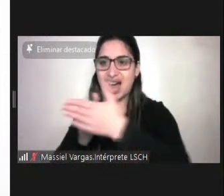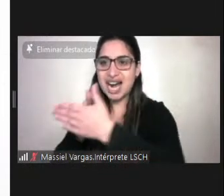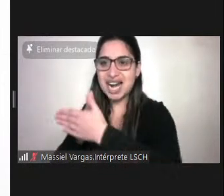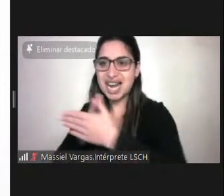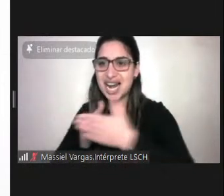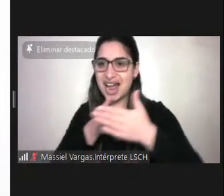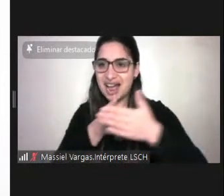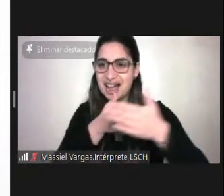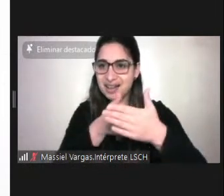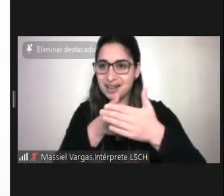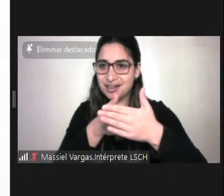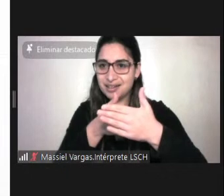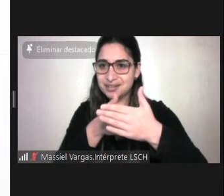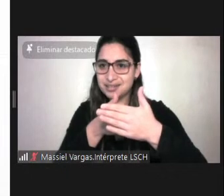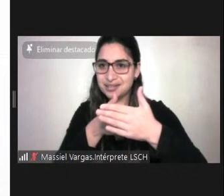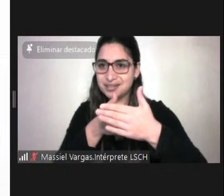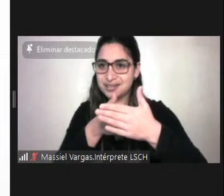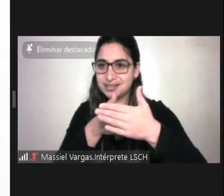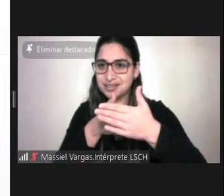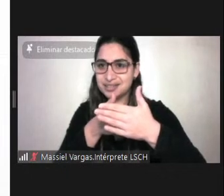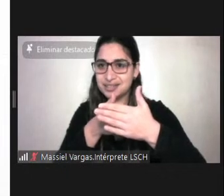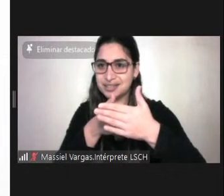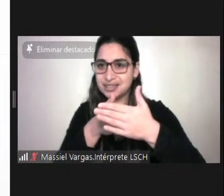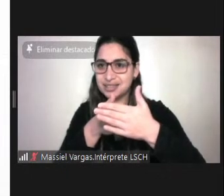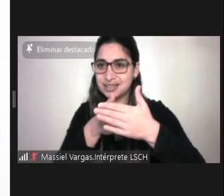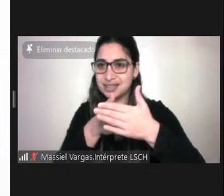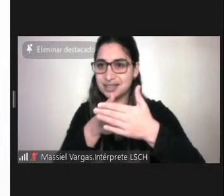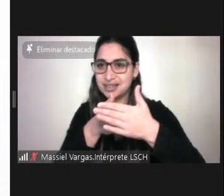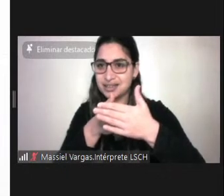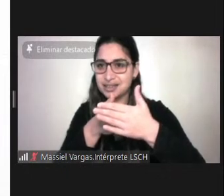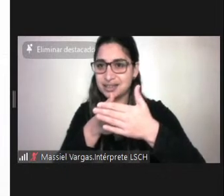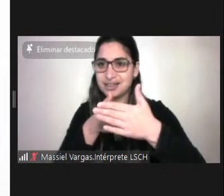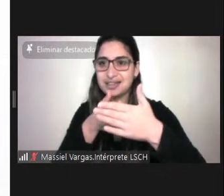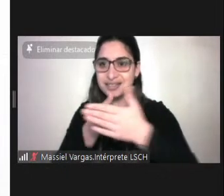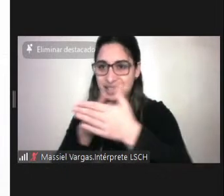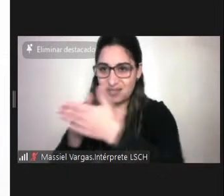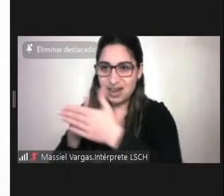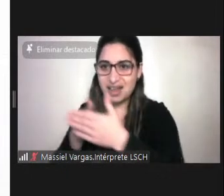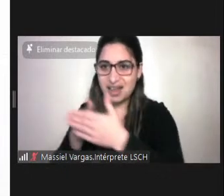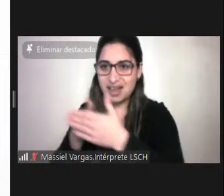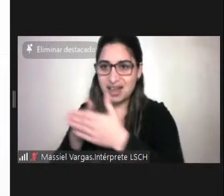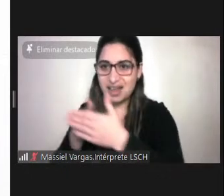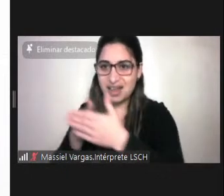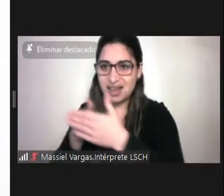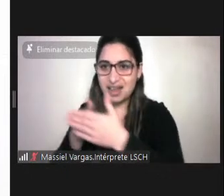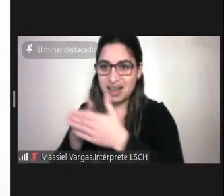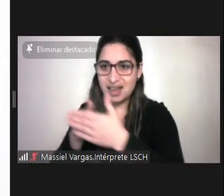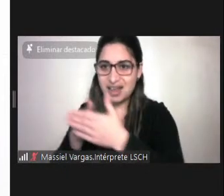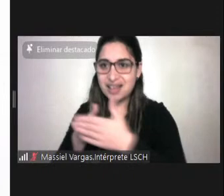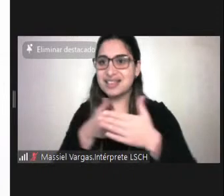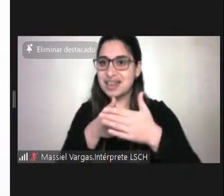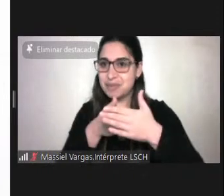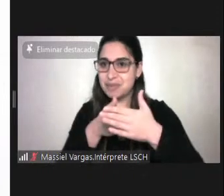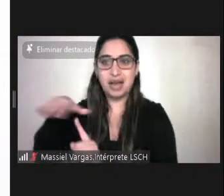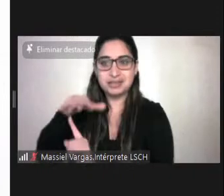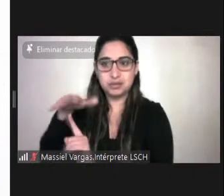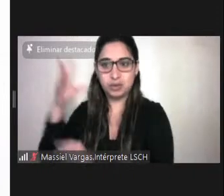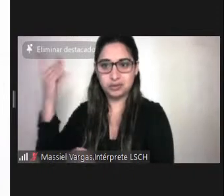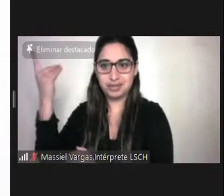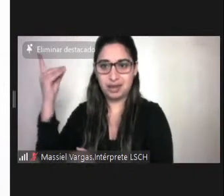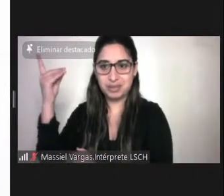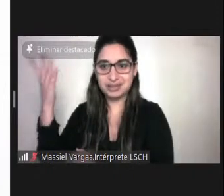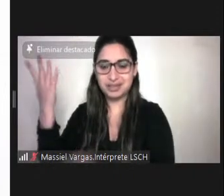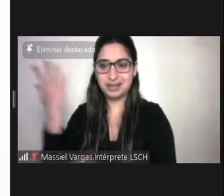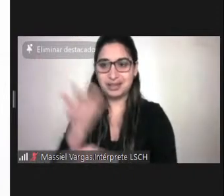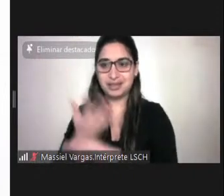elemento esencial para ser determinante en la consideración de la discapacidad. Bueno, la